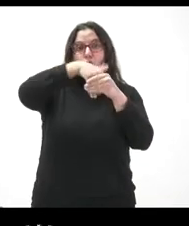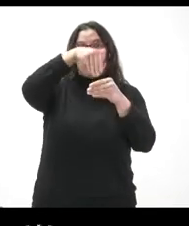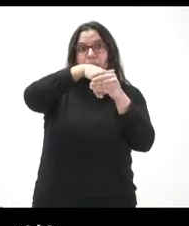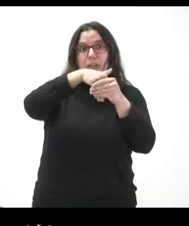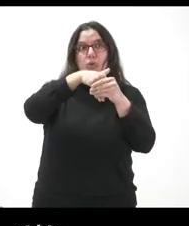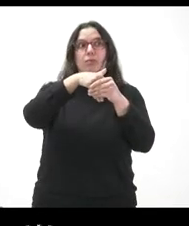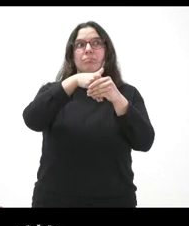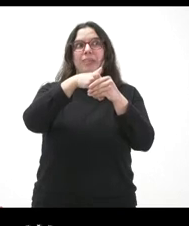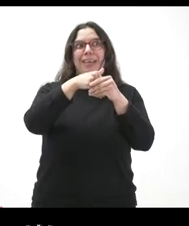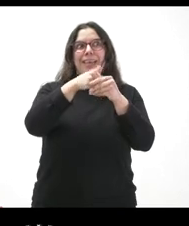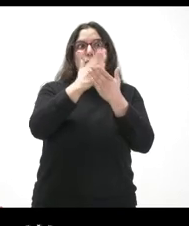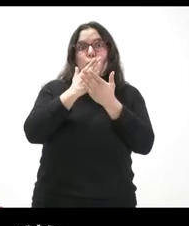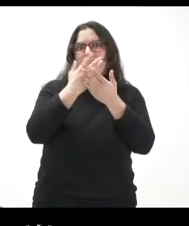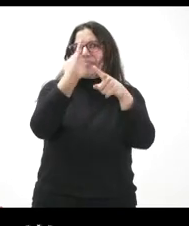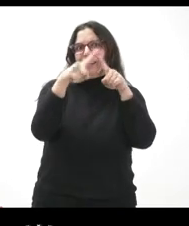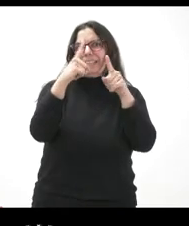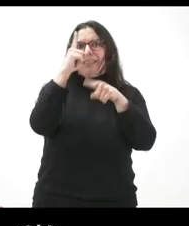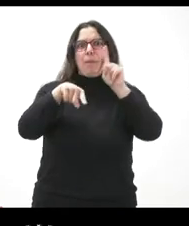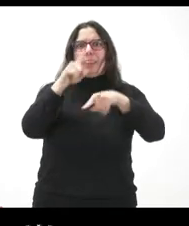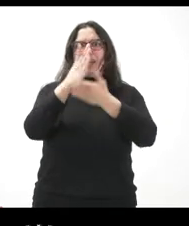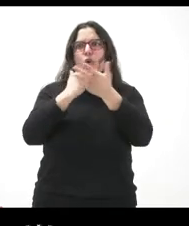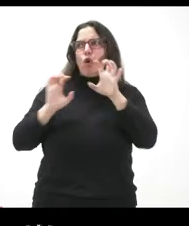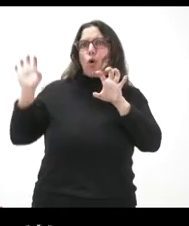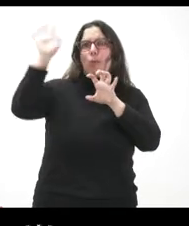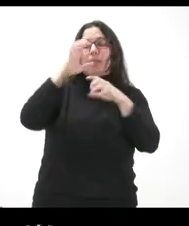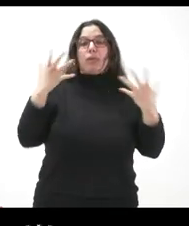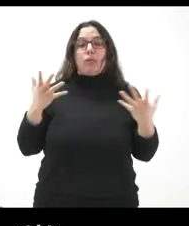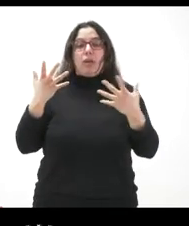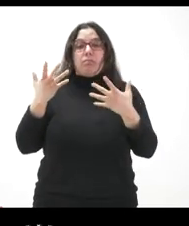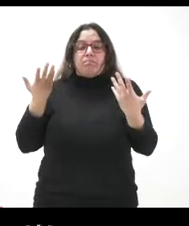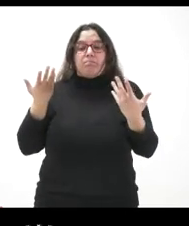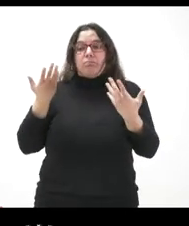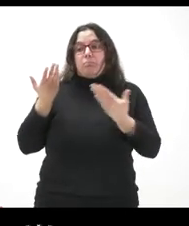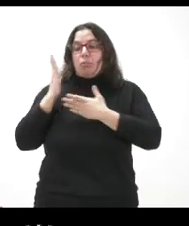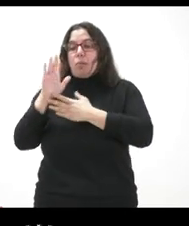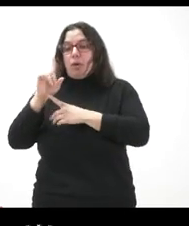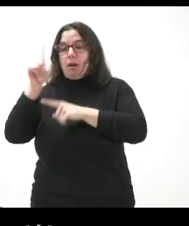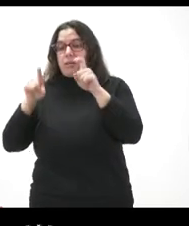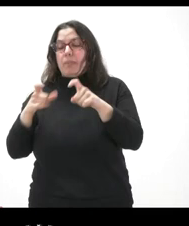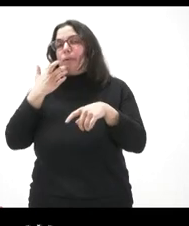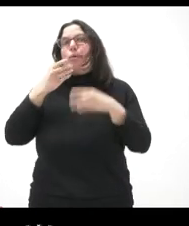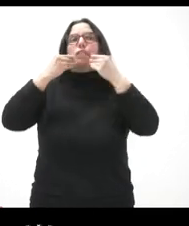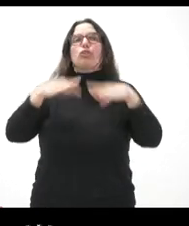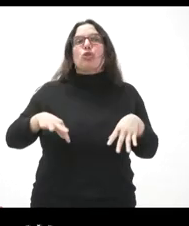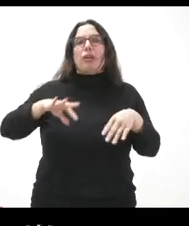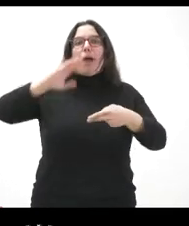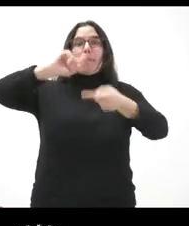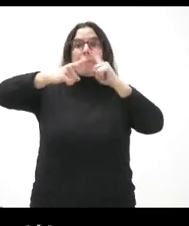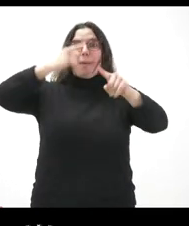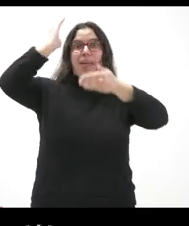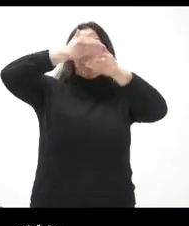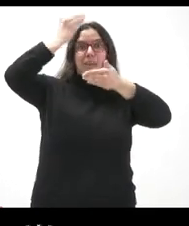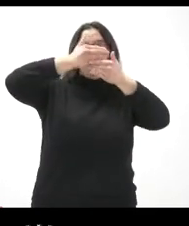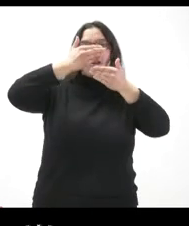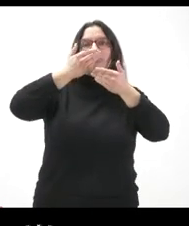comunidades autónomas. Entonces, ¿cómo se va a plantear ese examen? Teniendo en cuenta que, lo mejor, sobre la historia medieval entra mucho más contenido en